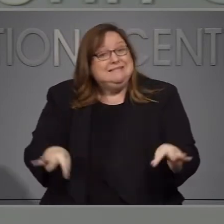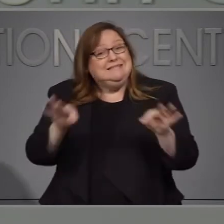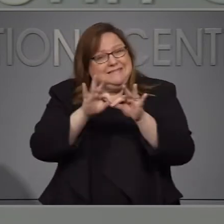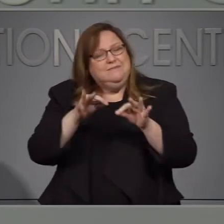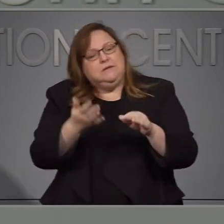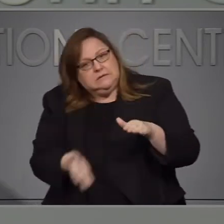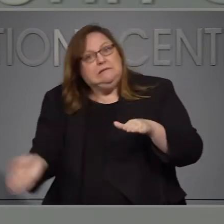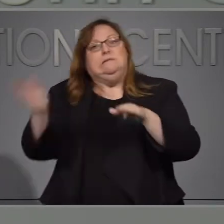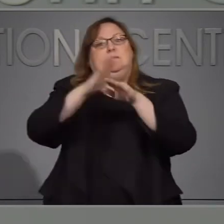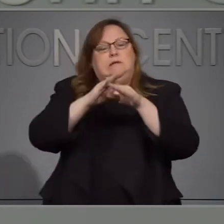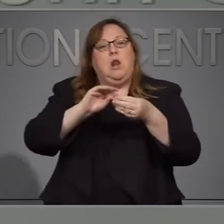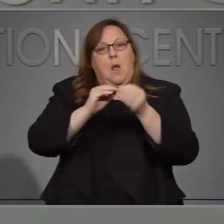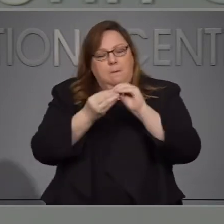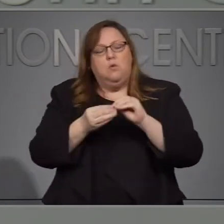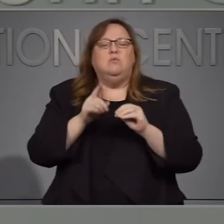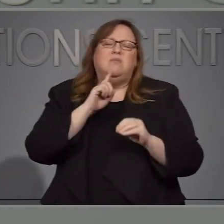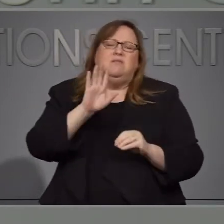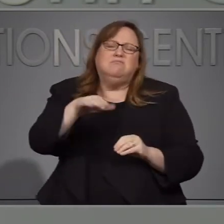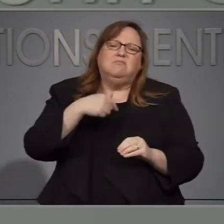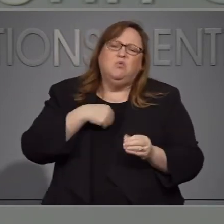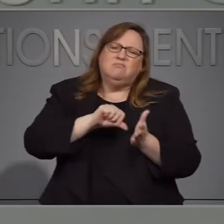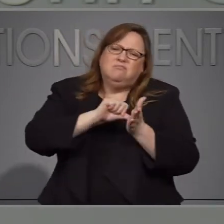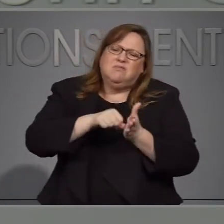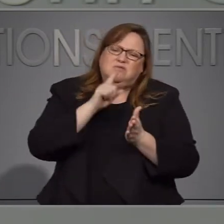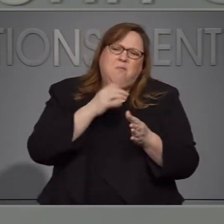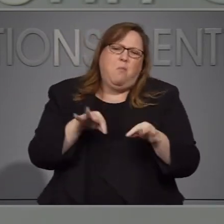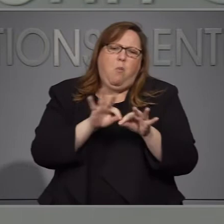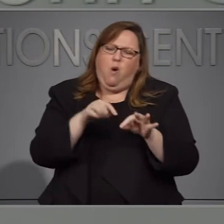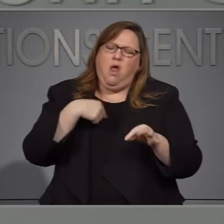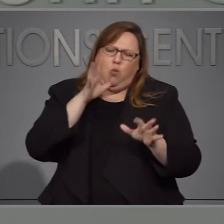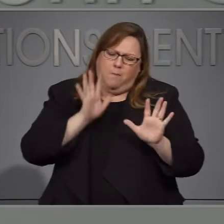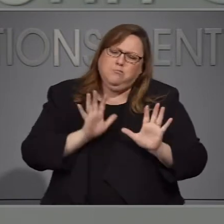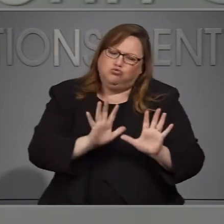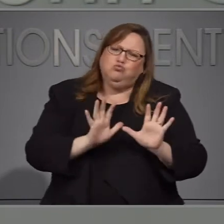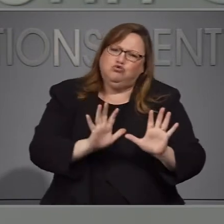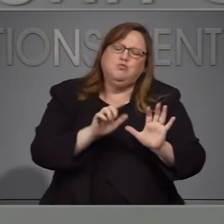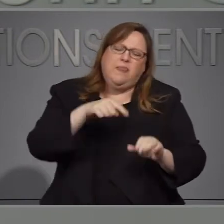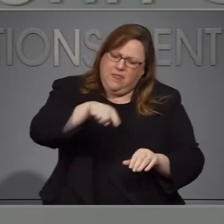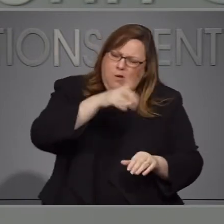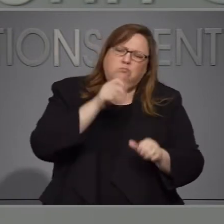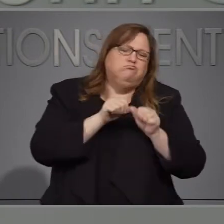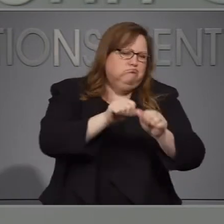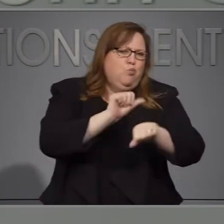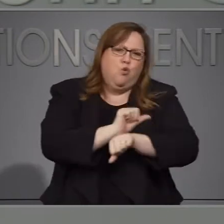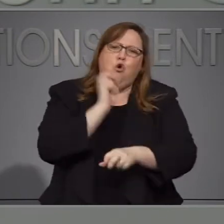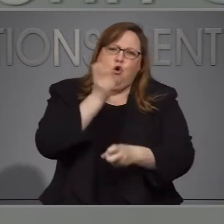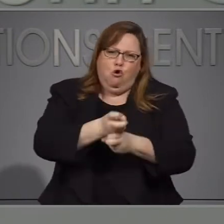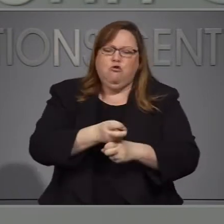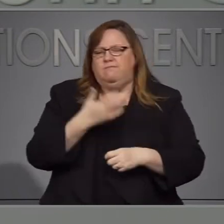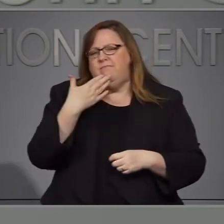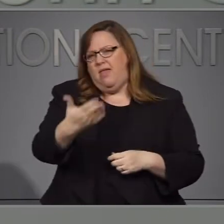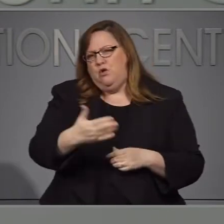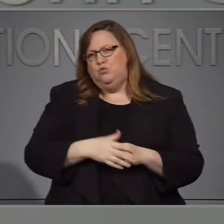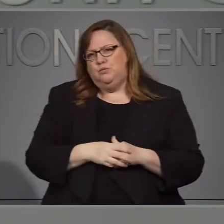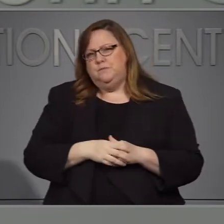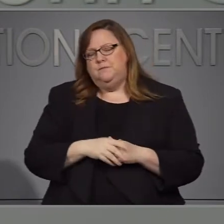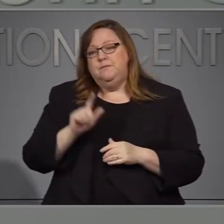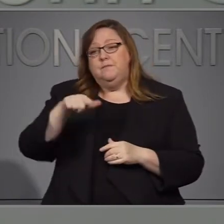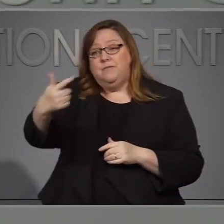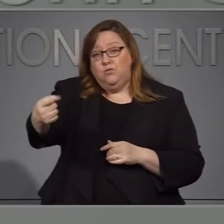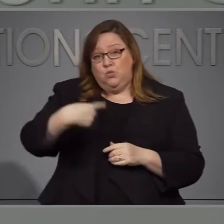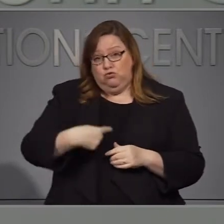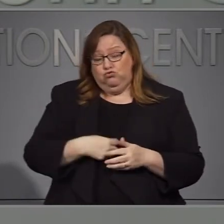esta tarea muy significativa e importante para todas las personas que sí y seguiré haciéndolo. La siguiente.